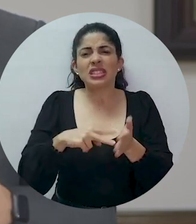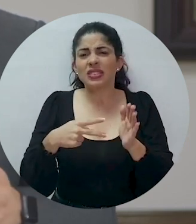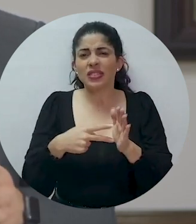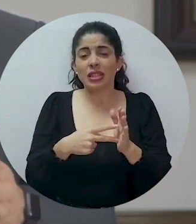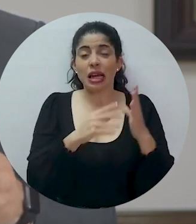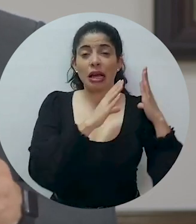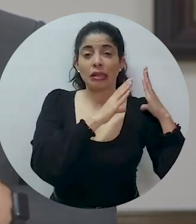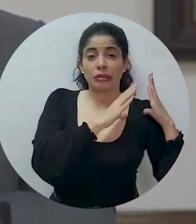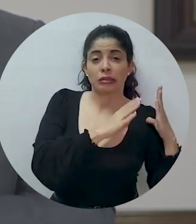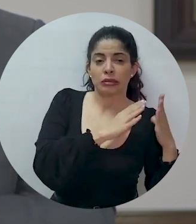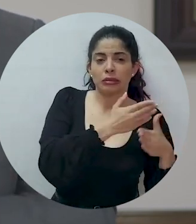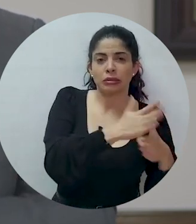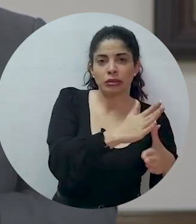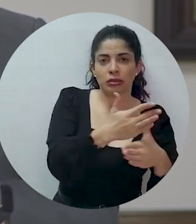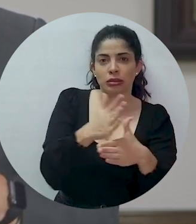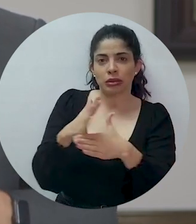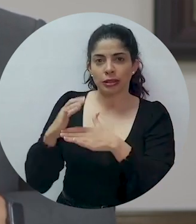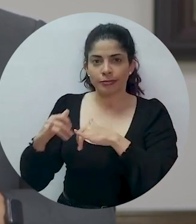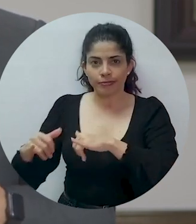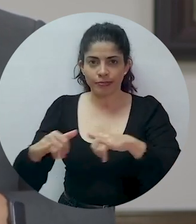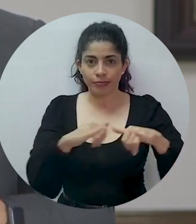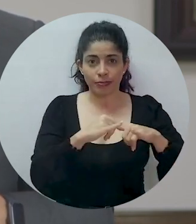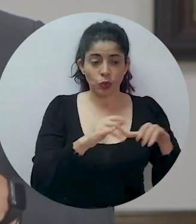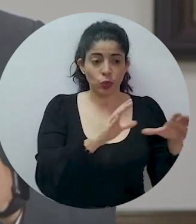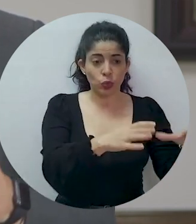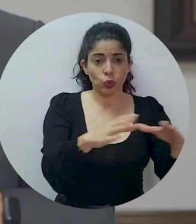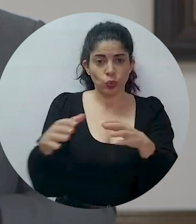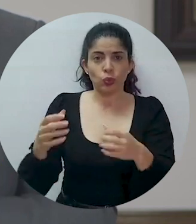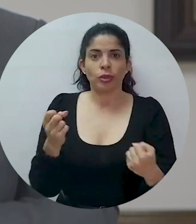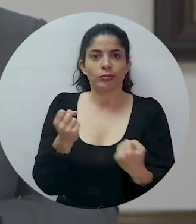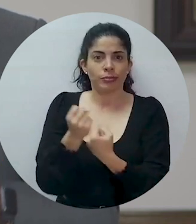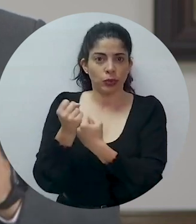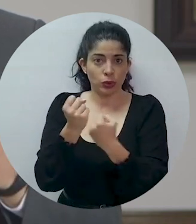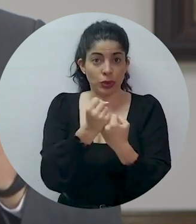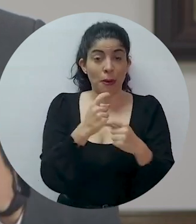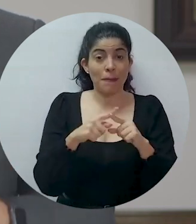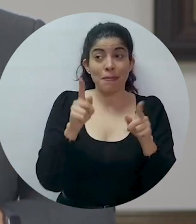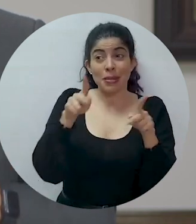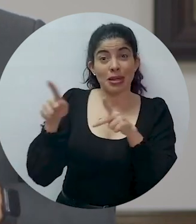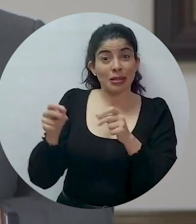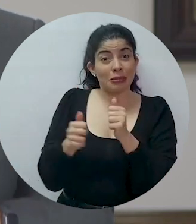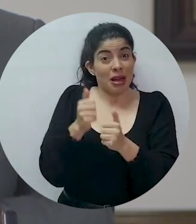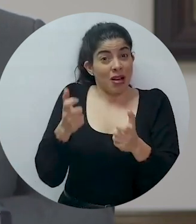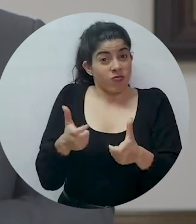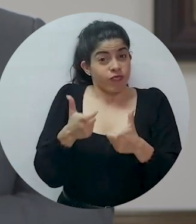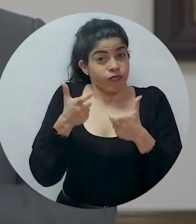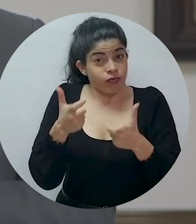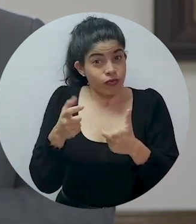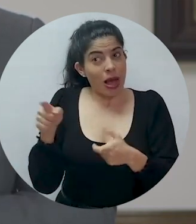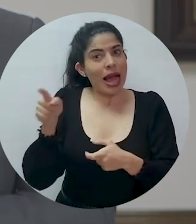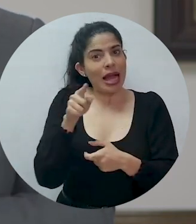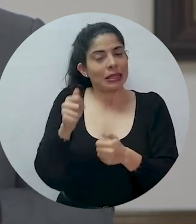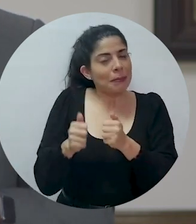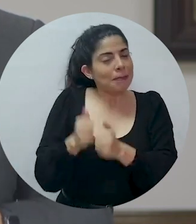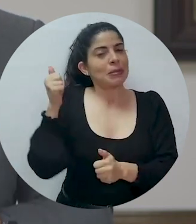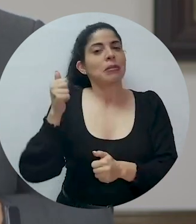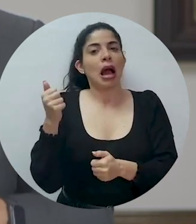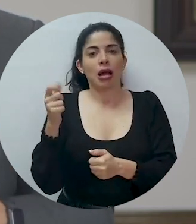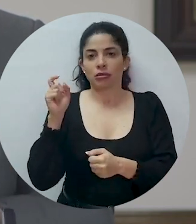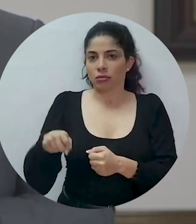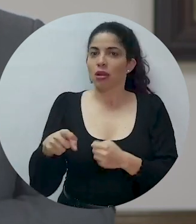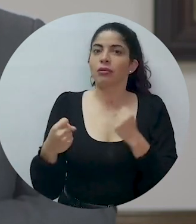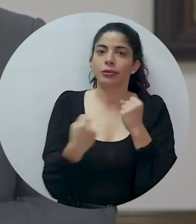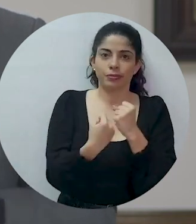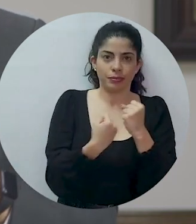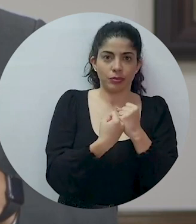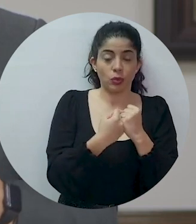repartiendo las cargas. Los distintos sectores aportarán, pero los más pudientes serán los que más